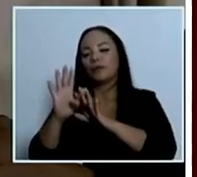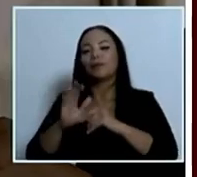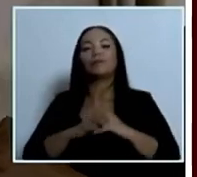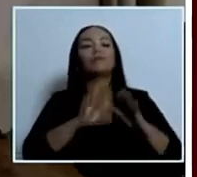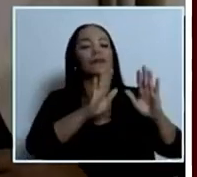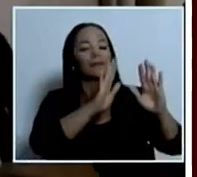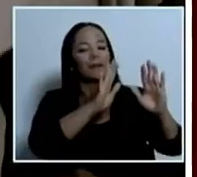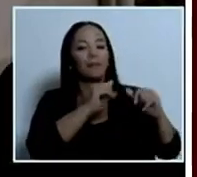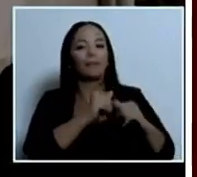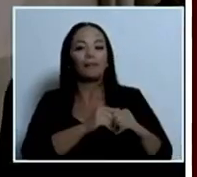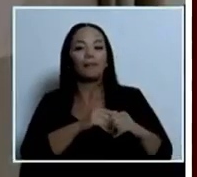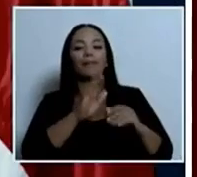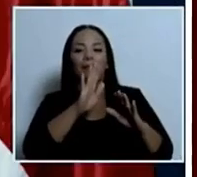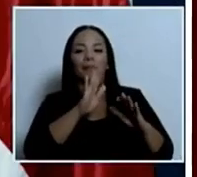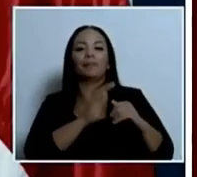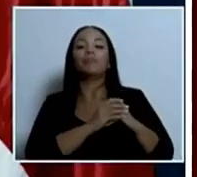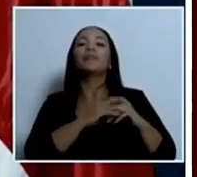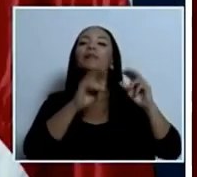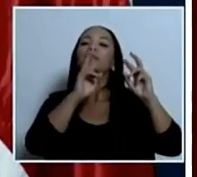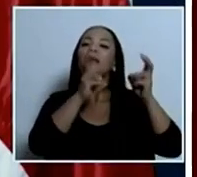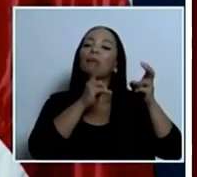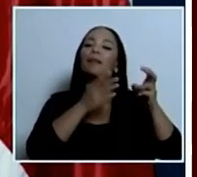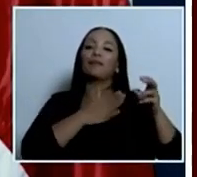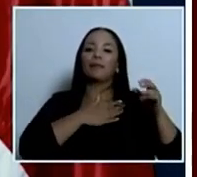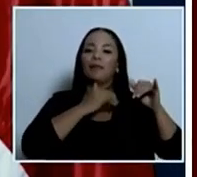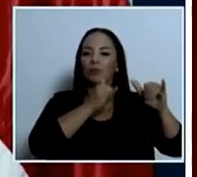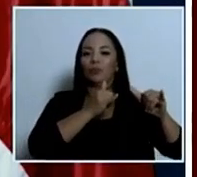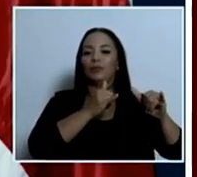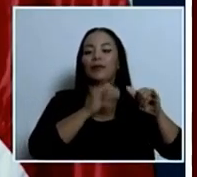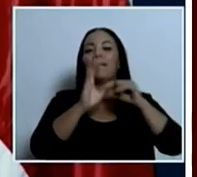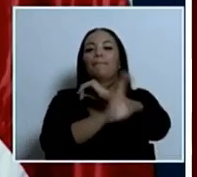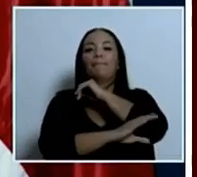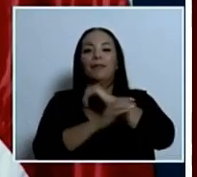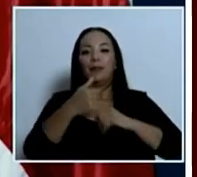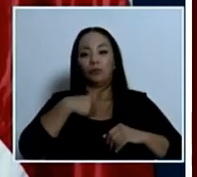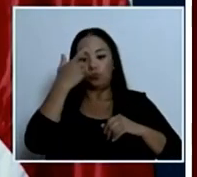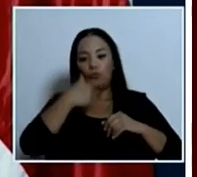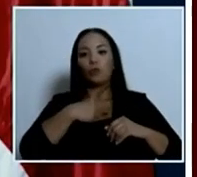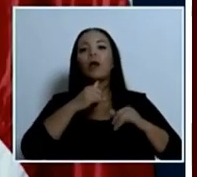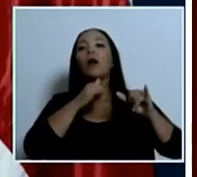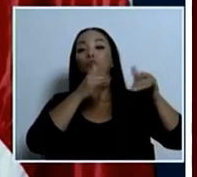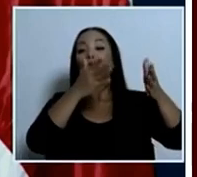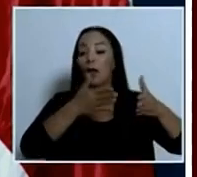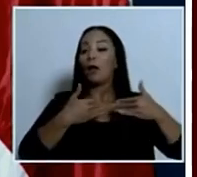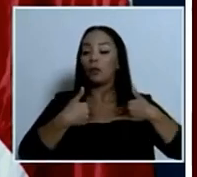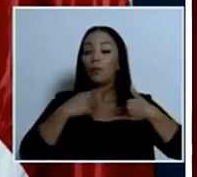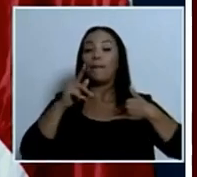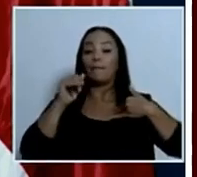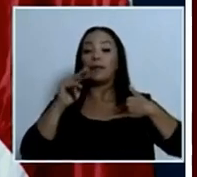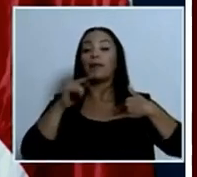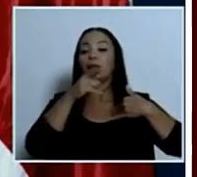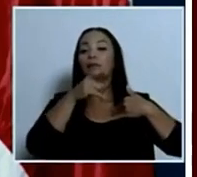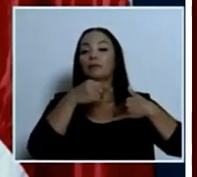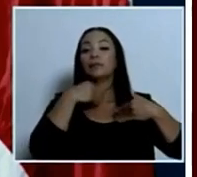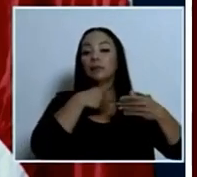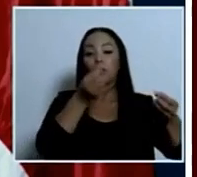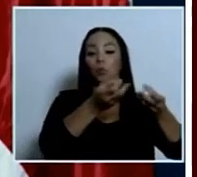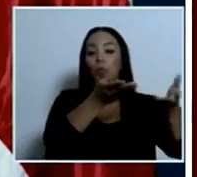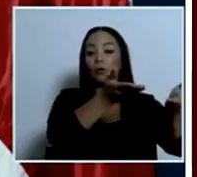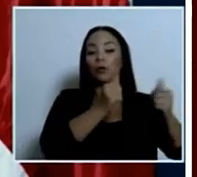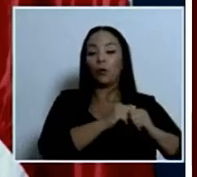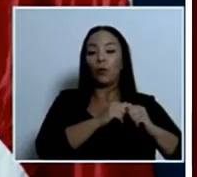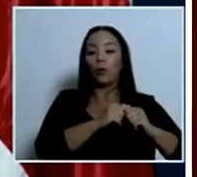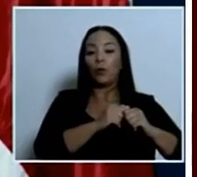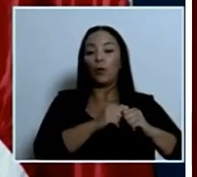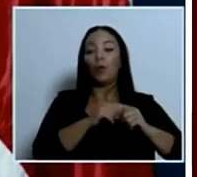el tema de mi denuncia penal de ella yo soy un acusado penal ante los ante el ministerio público por delitos